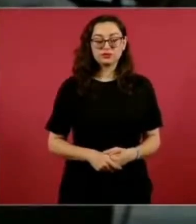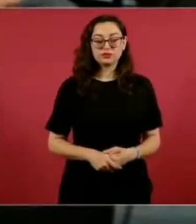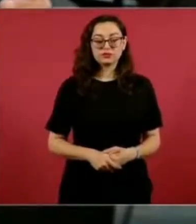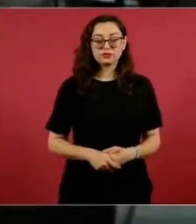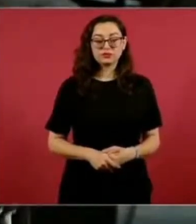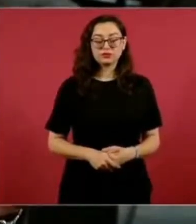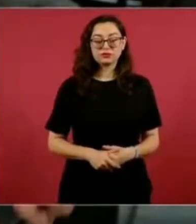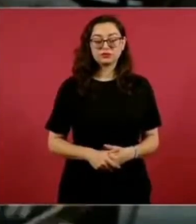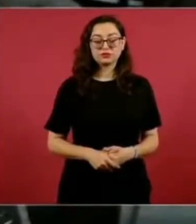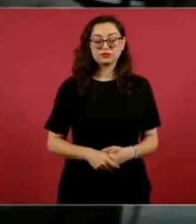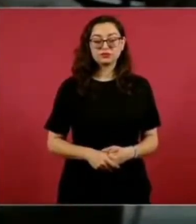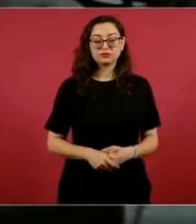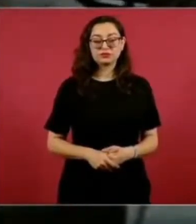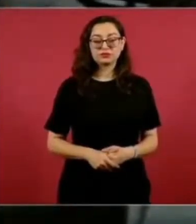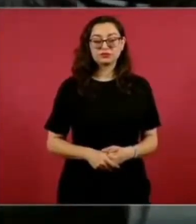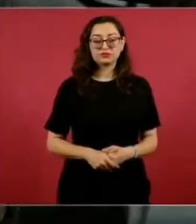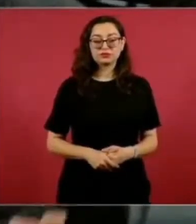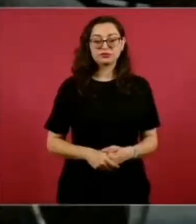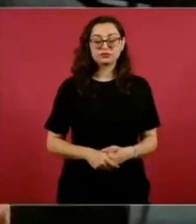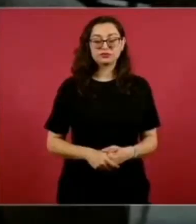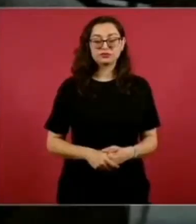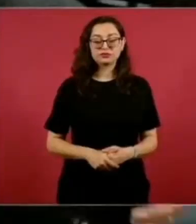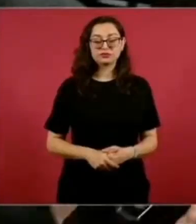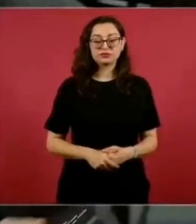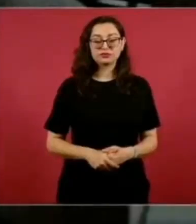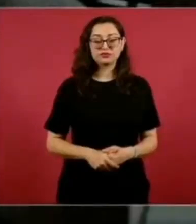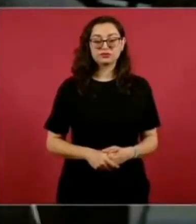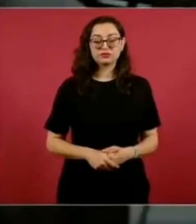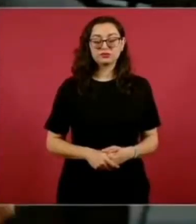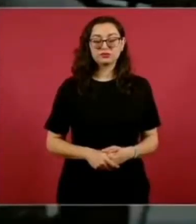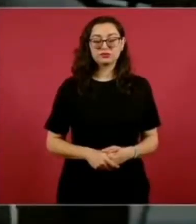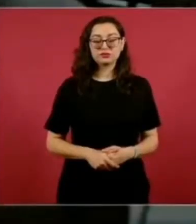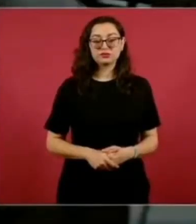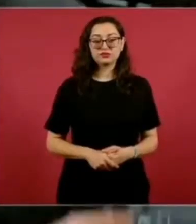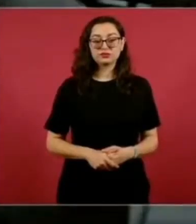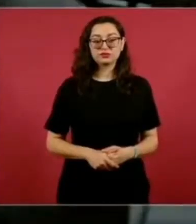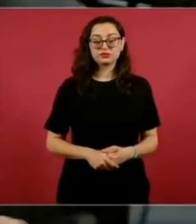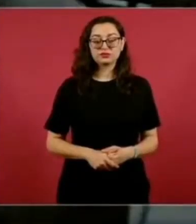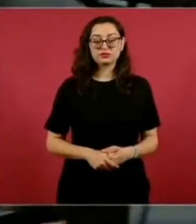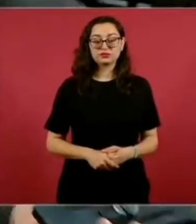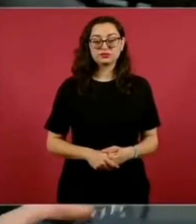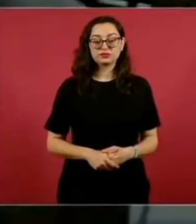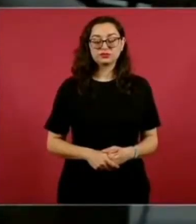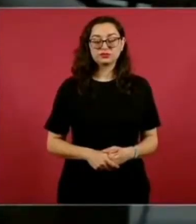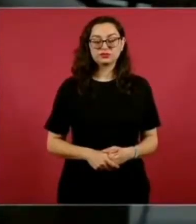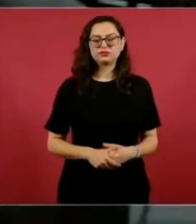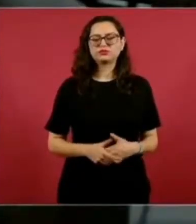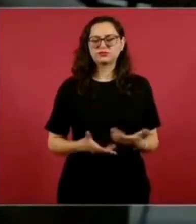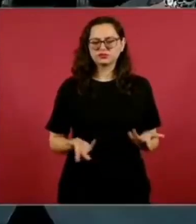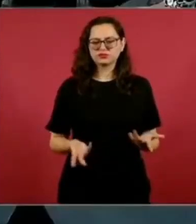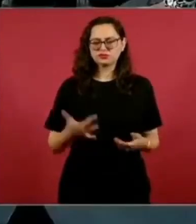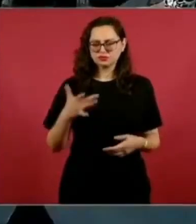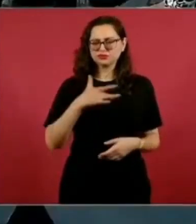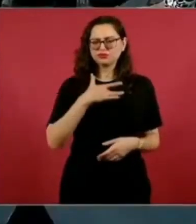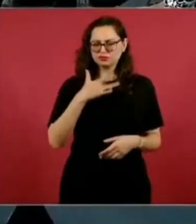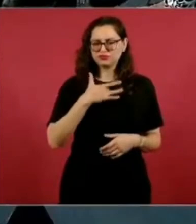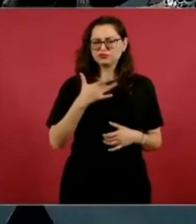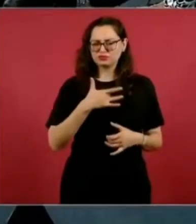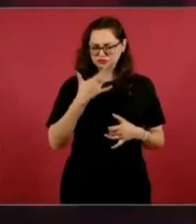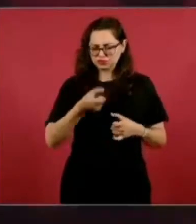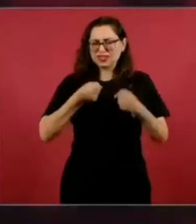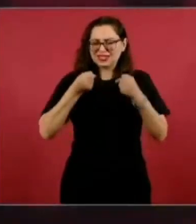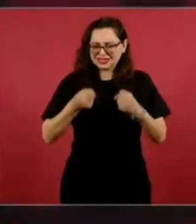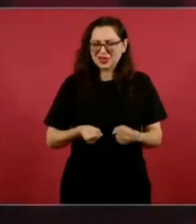al respeto diplomático. Usted ha logrado sentar las bases para que México sea respetado en todo el Sí, estoy seguro que van a informarnos